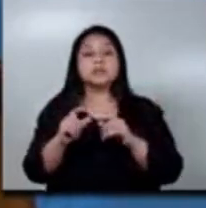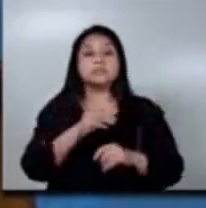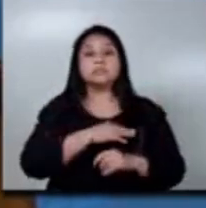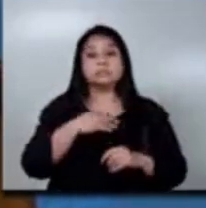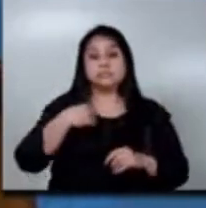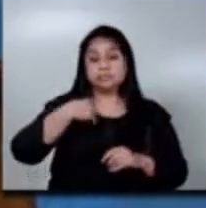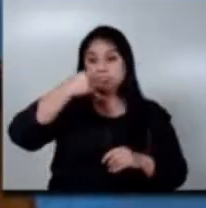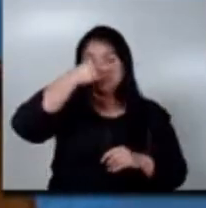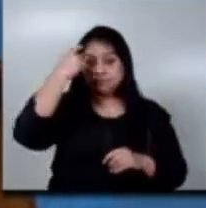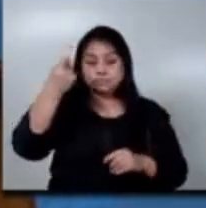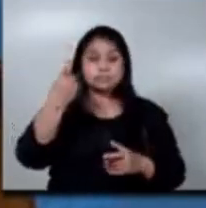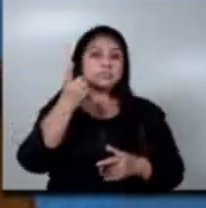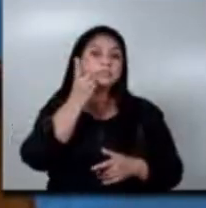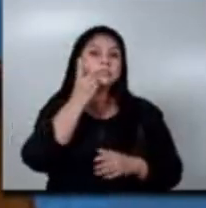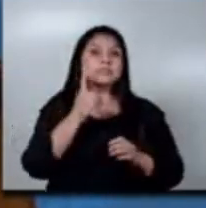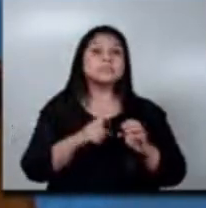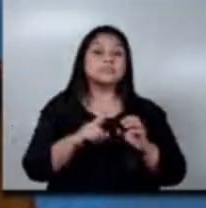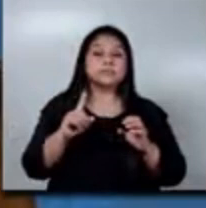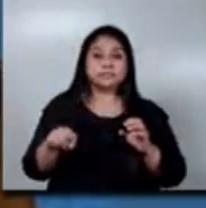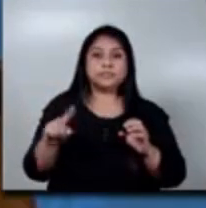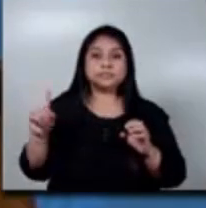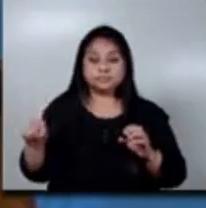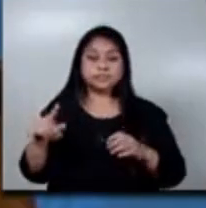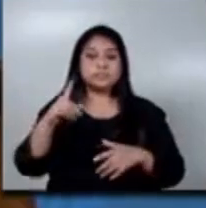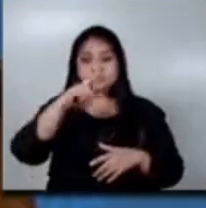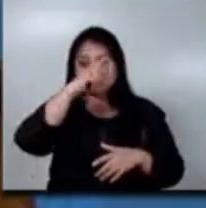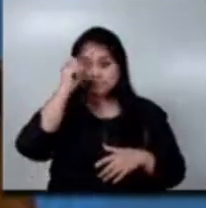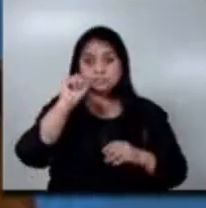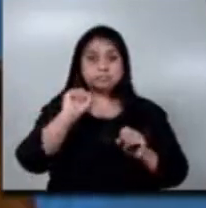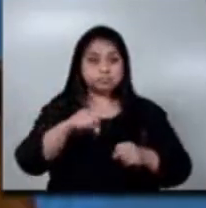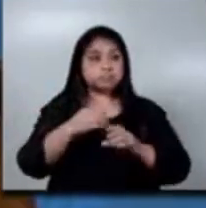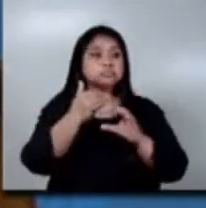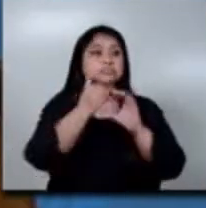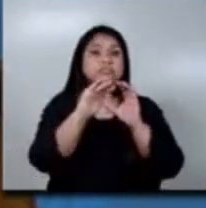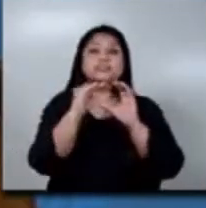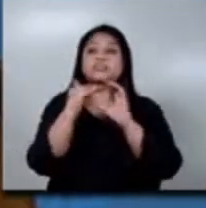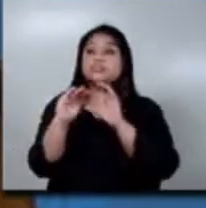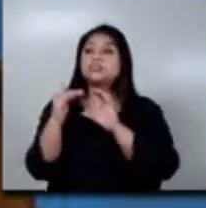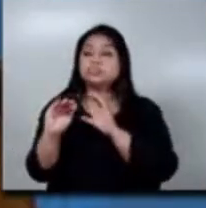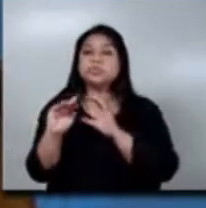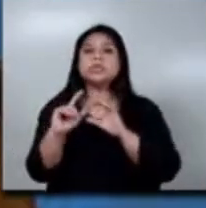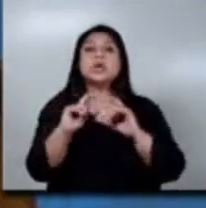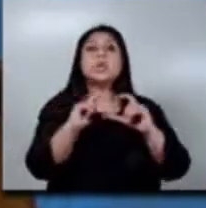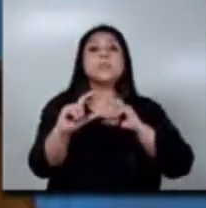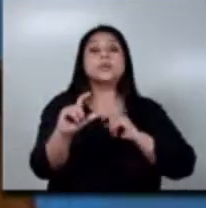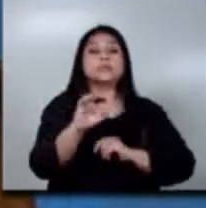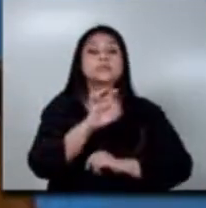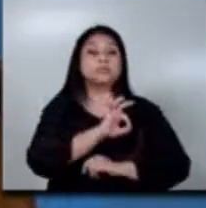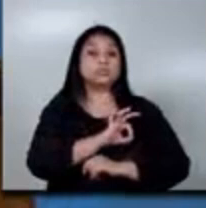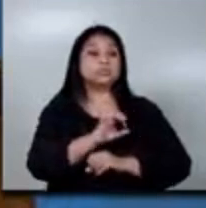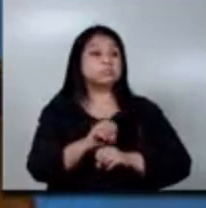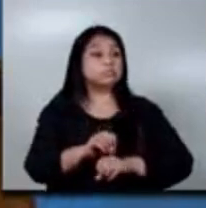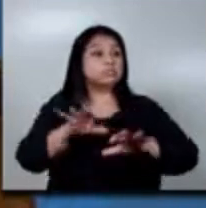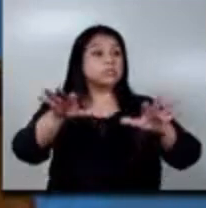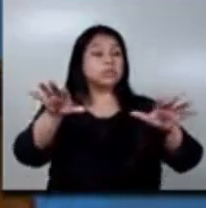Trabajo, de la Dirección de Estadísticas Laborales que podemos hacerles llegar por medio de la Unidad de Comunicación Social a todos los medios